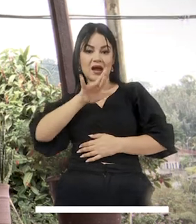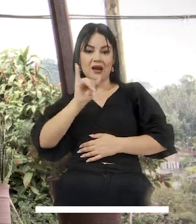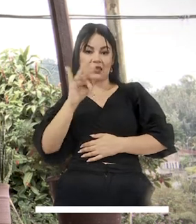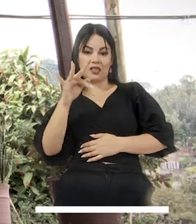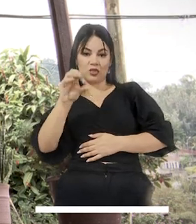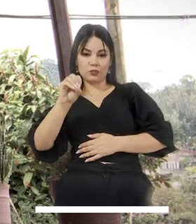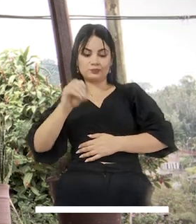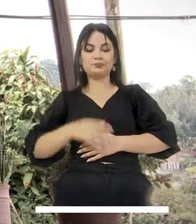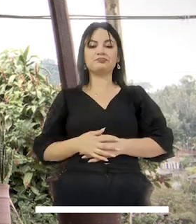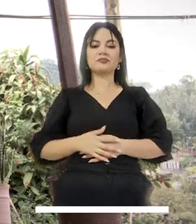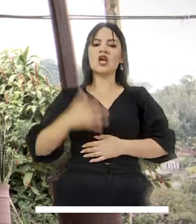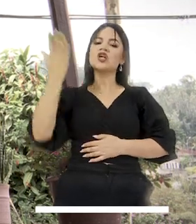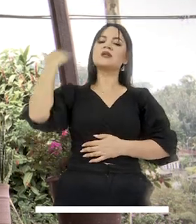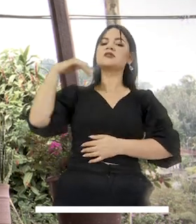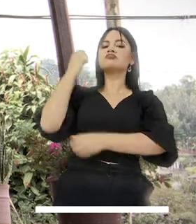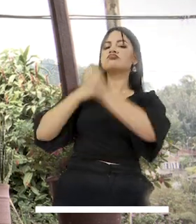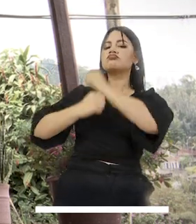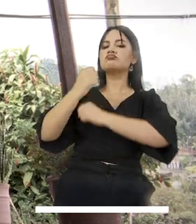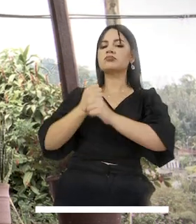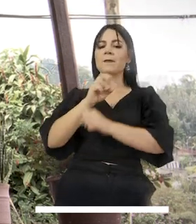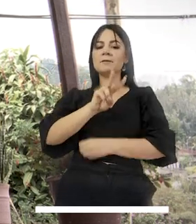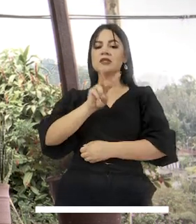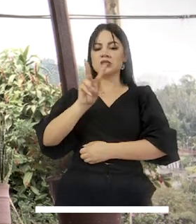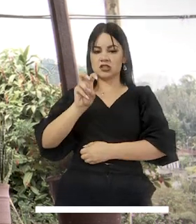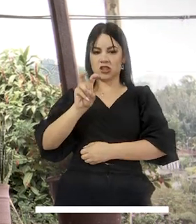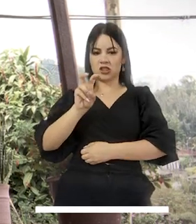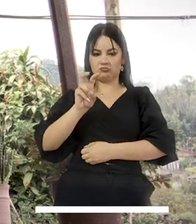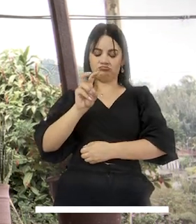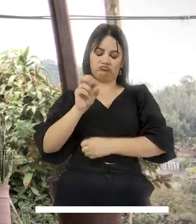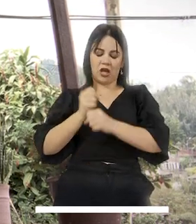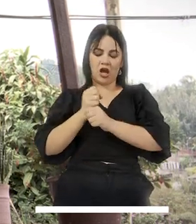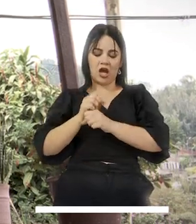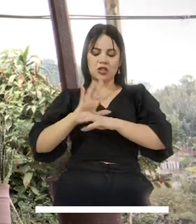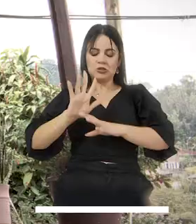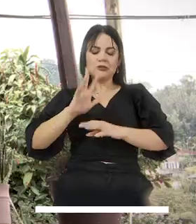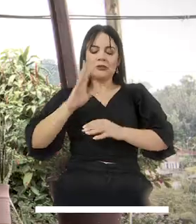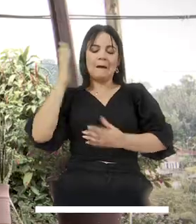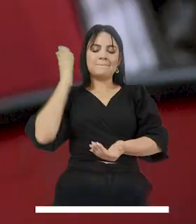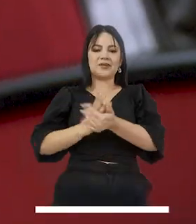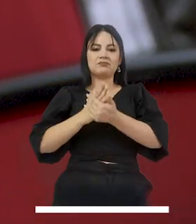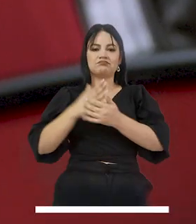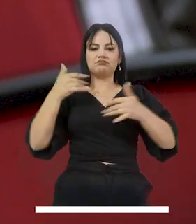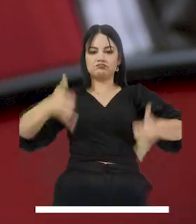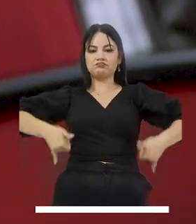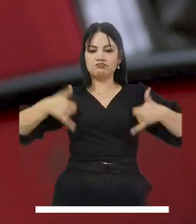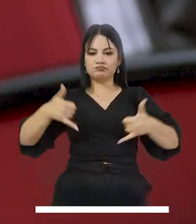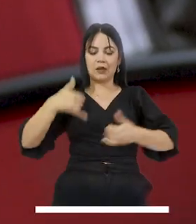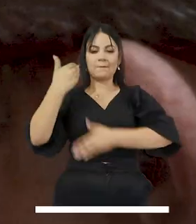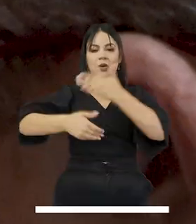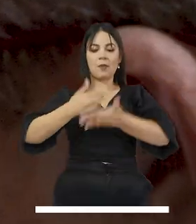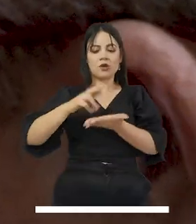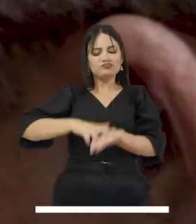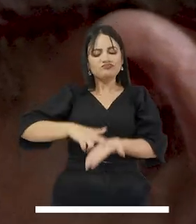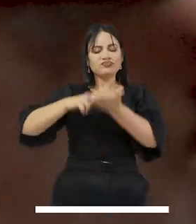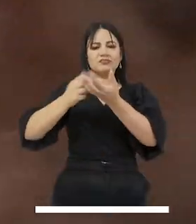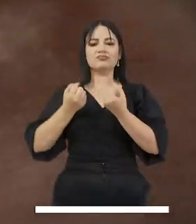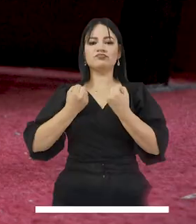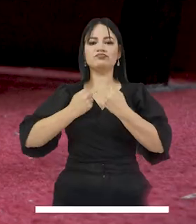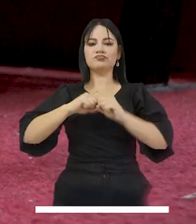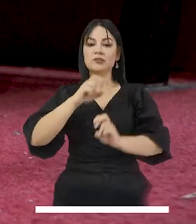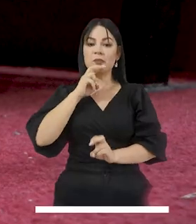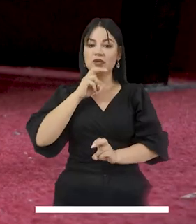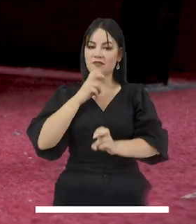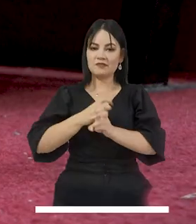años quedo en silla de ruedas y me paro después a los dos años. Es un proceso de rehabilitación muy duro y muy